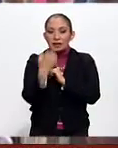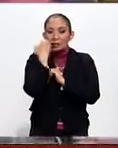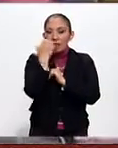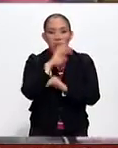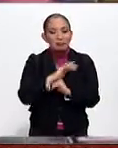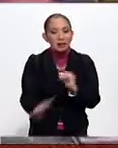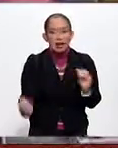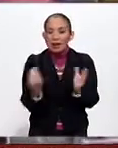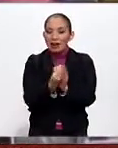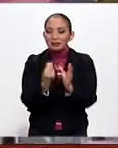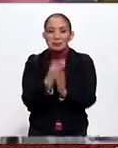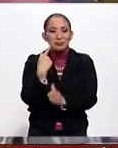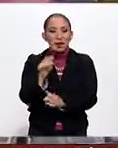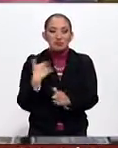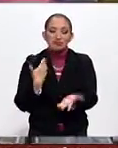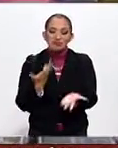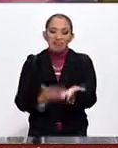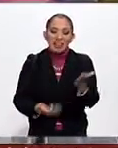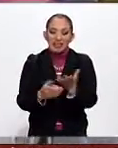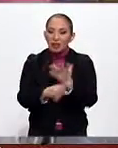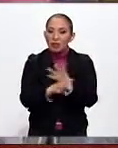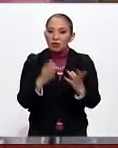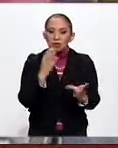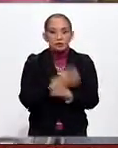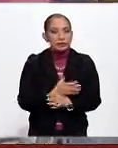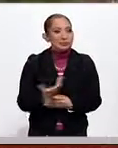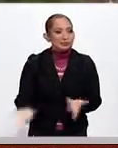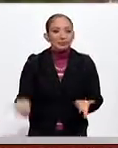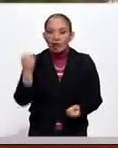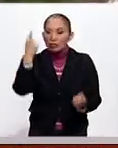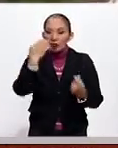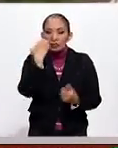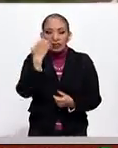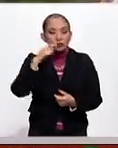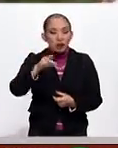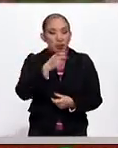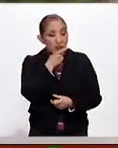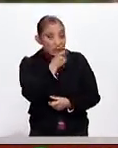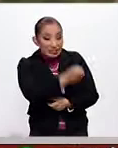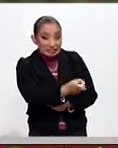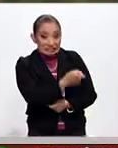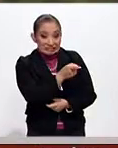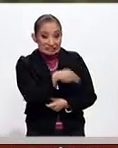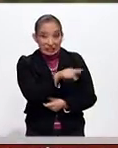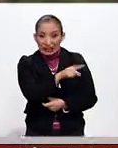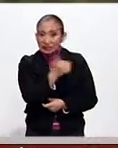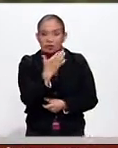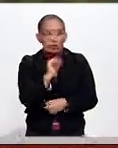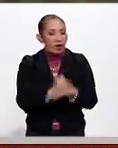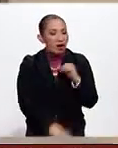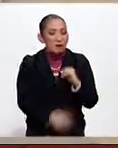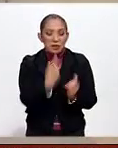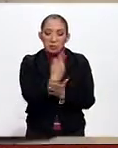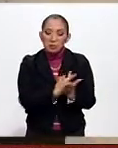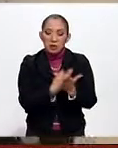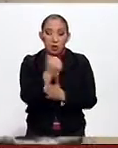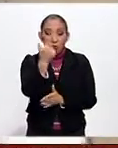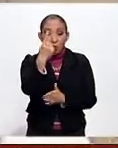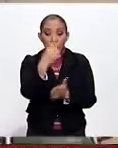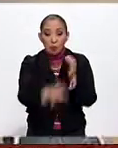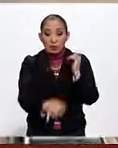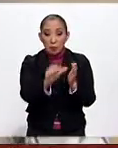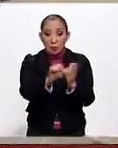escolares, pero incompletos. Es decir, en algunas escuelas se reporta que no se terminó el último mes de